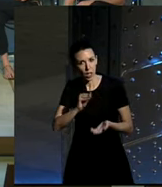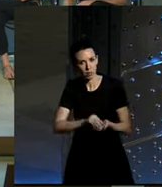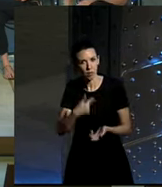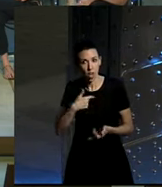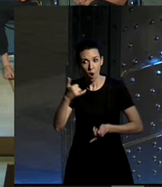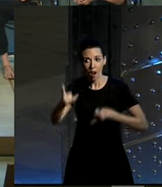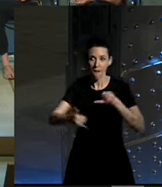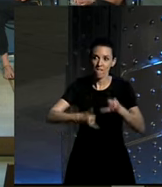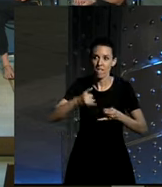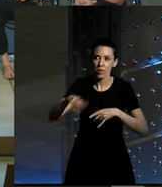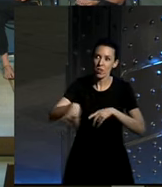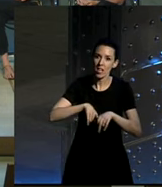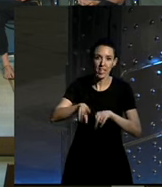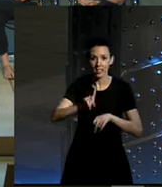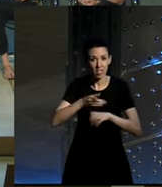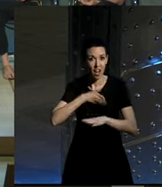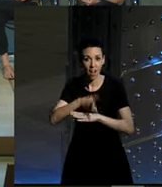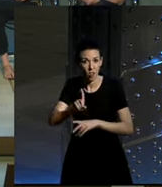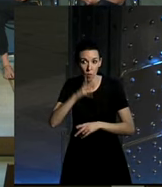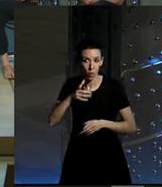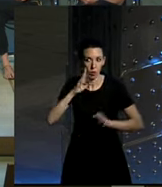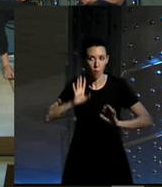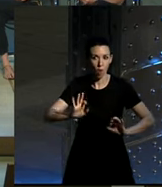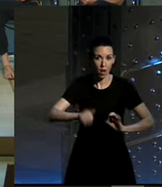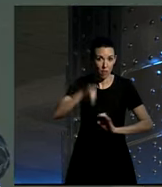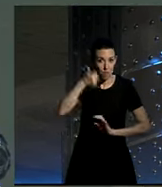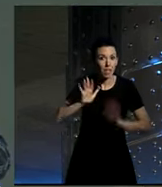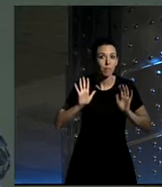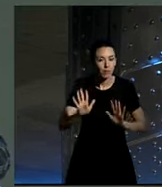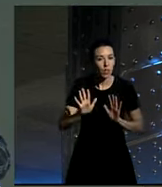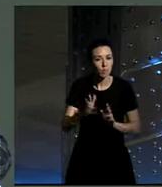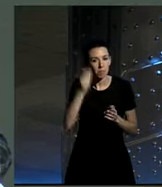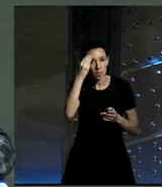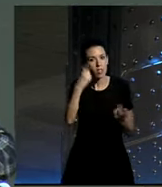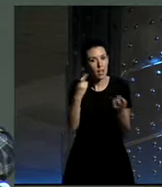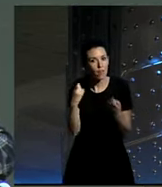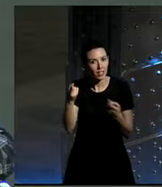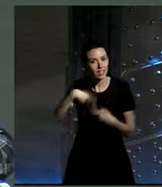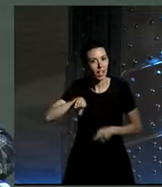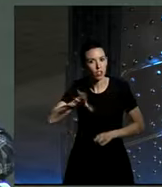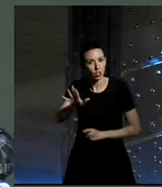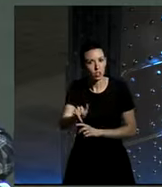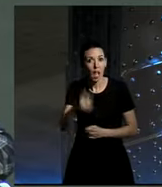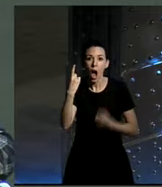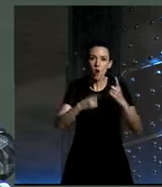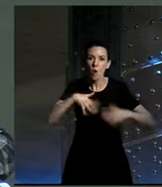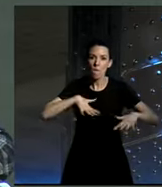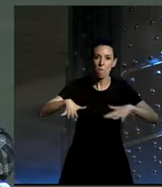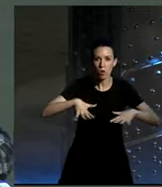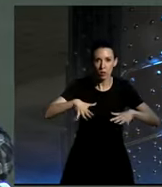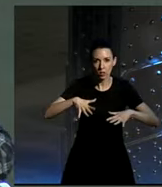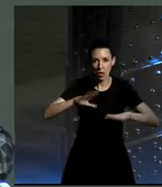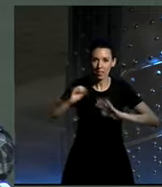no he ido a la biciclítica pero yo soy mucho más moderada pero creo que sí que es necesario esto es decir hay ciertos movimientos momentos